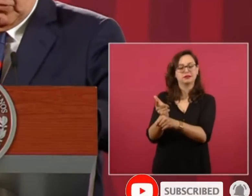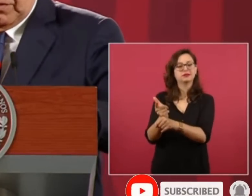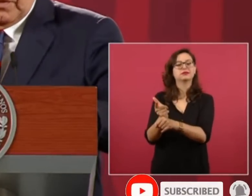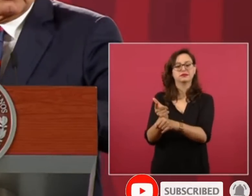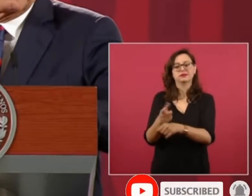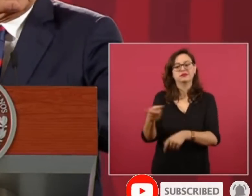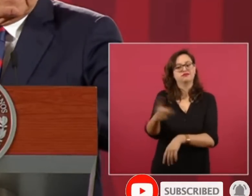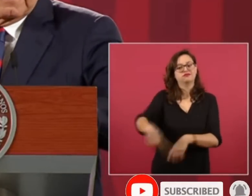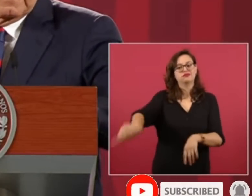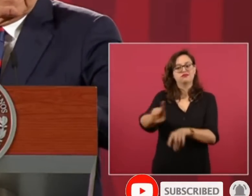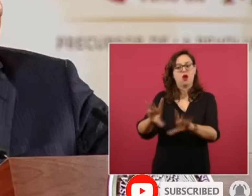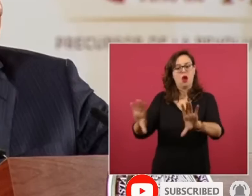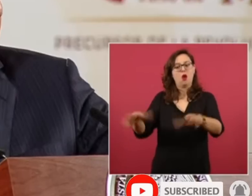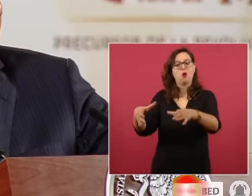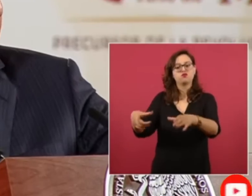conservadores